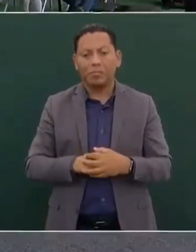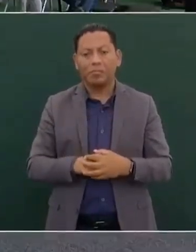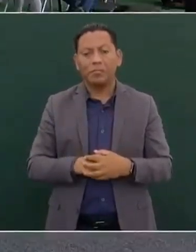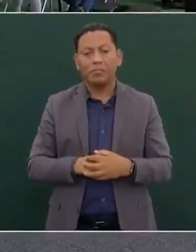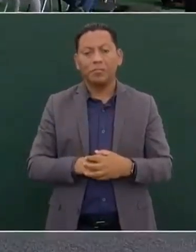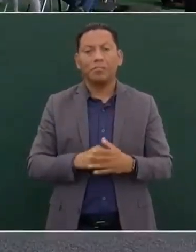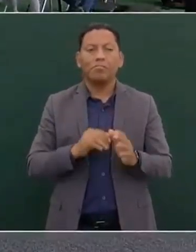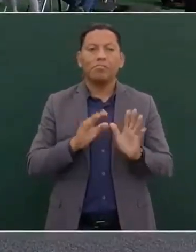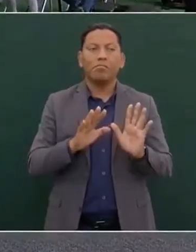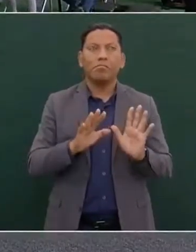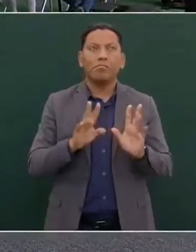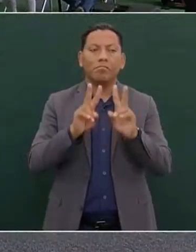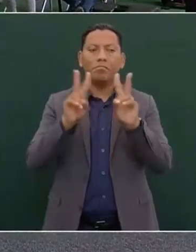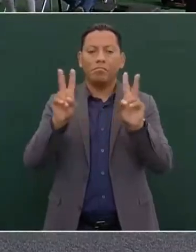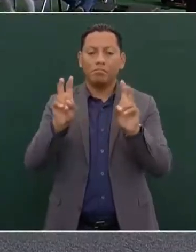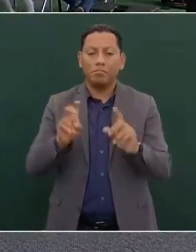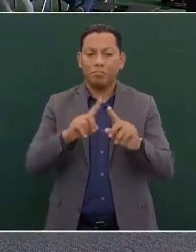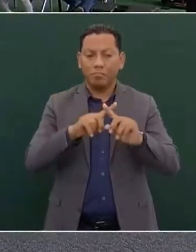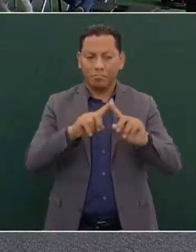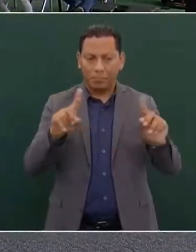cosas distintas. sea,